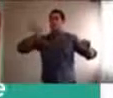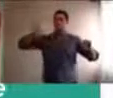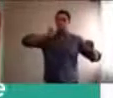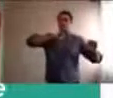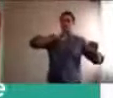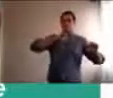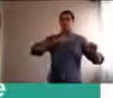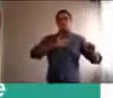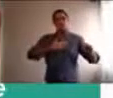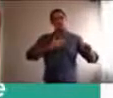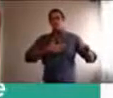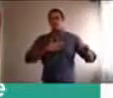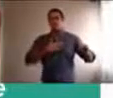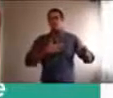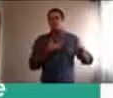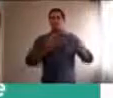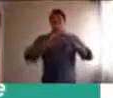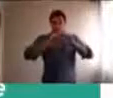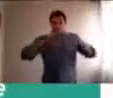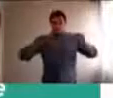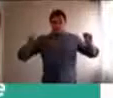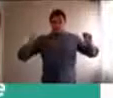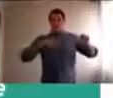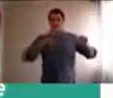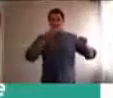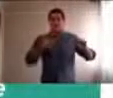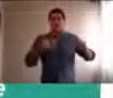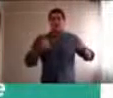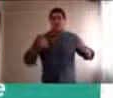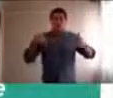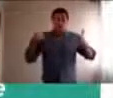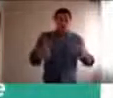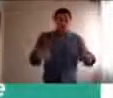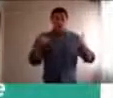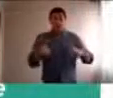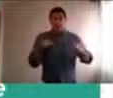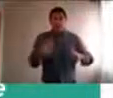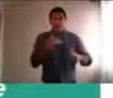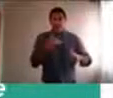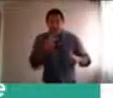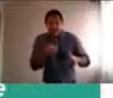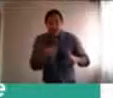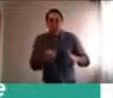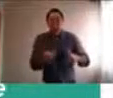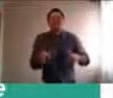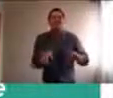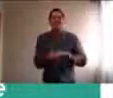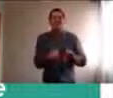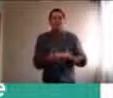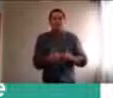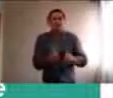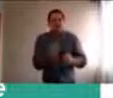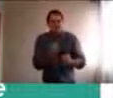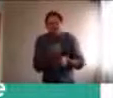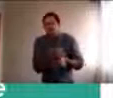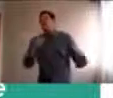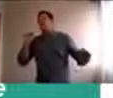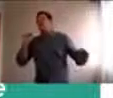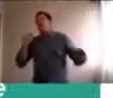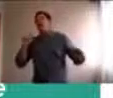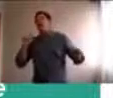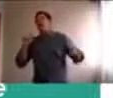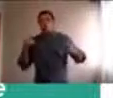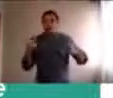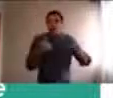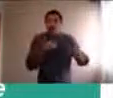ella dice, el juego es el lugar, donde se hace posible, lo imposible, y creo que, esto es una instancia,